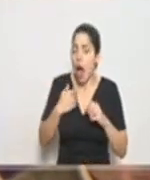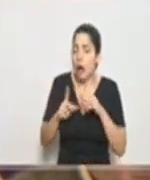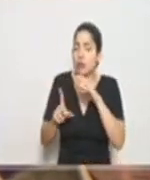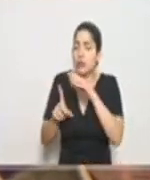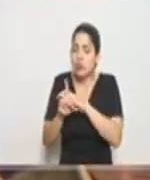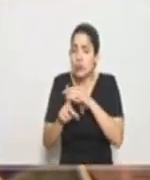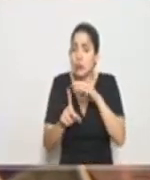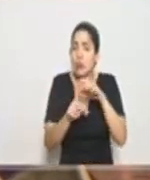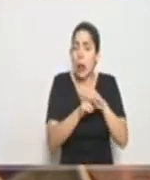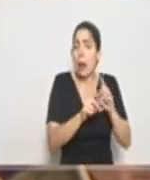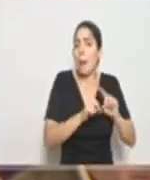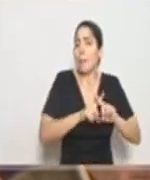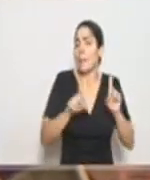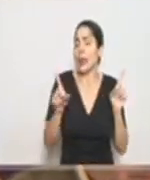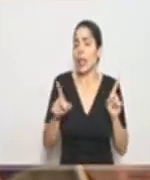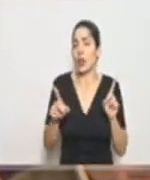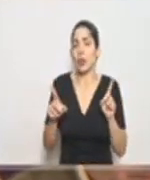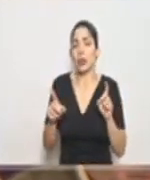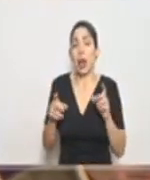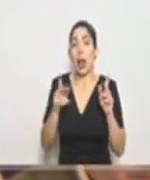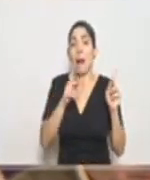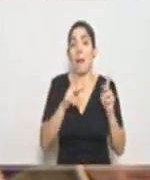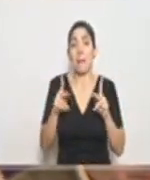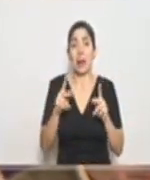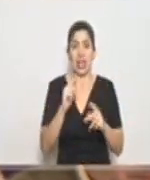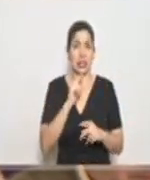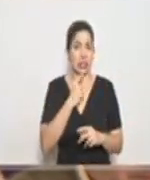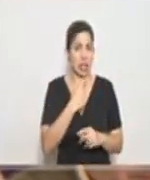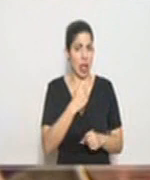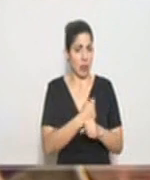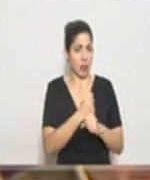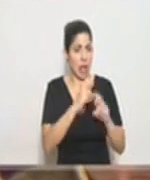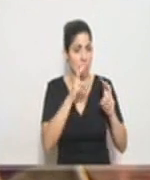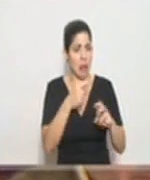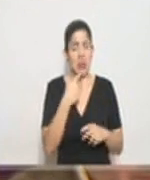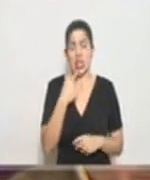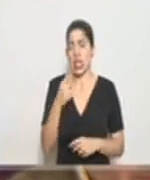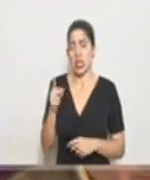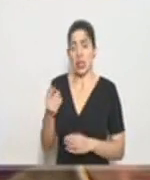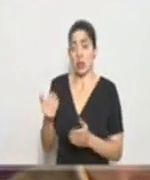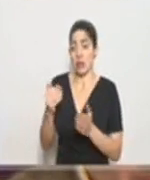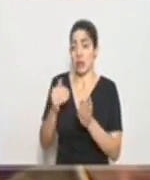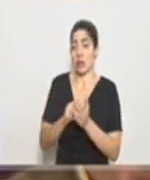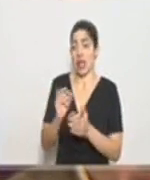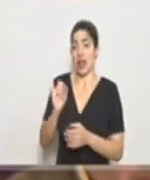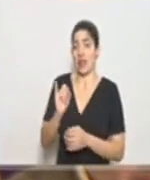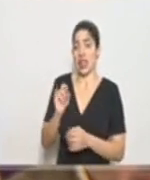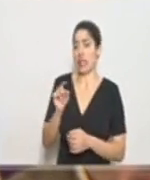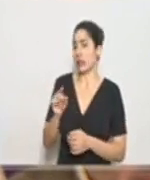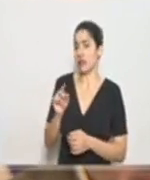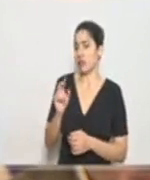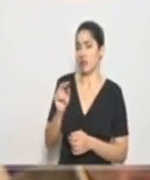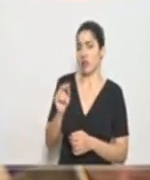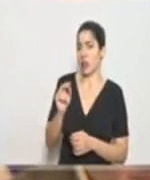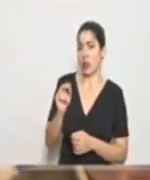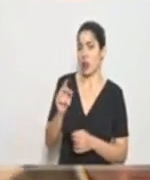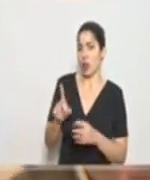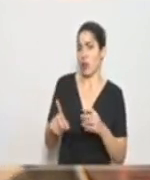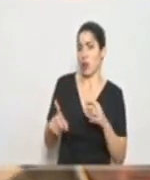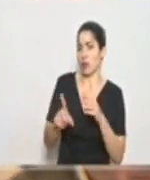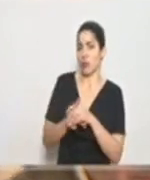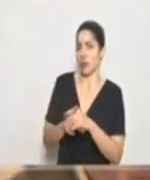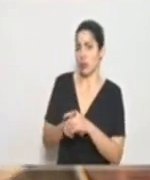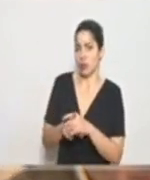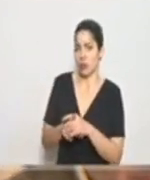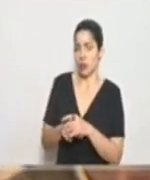embargo hay gente muy seria que ha estado trabajando en esto que indican que la reinfección no es algo que se pueda presentar a menos